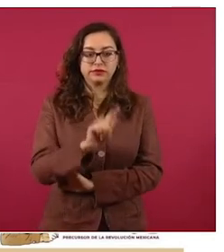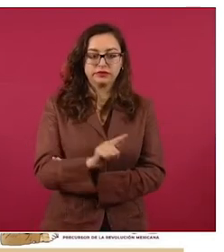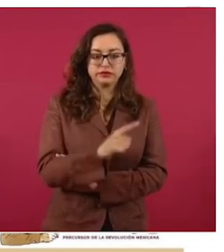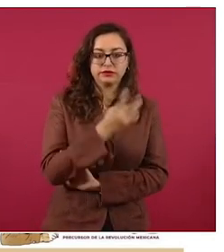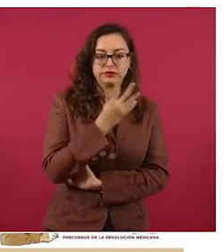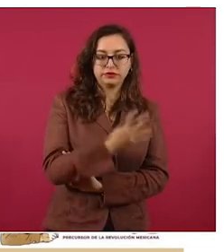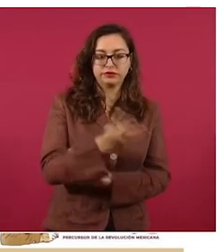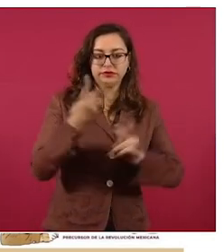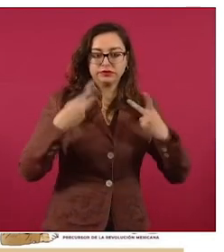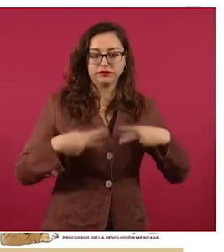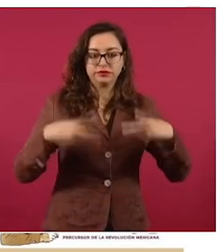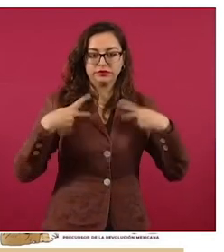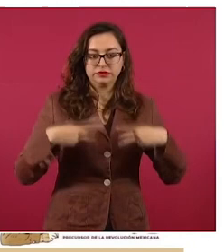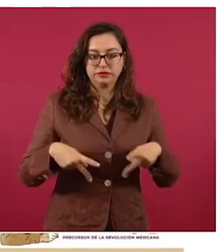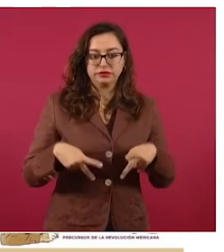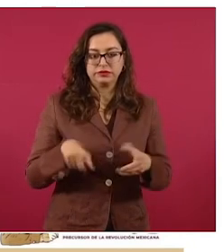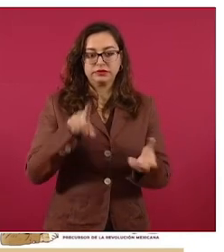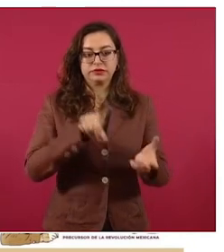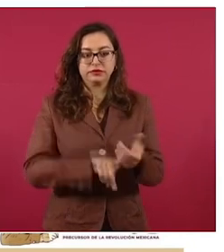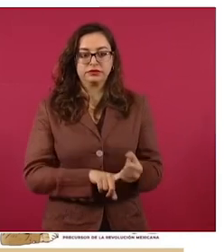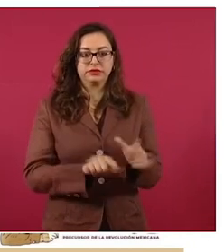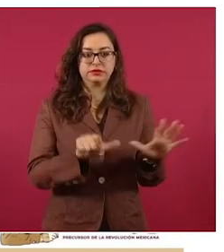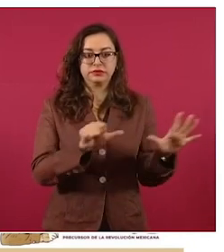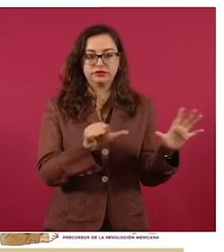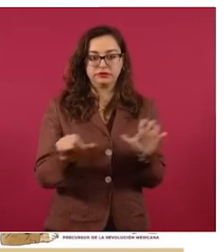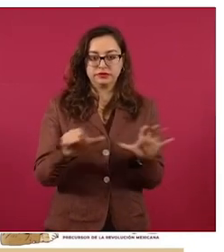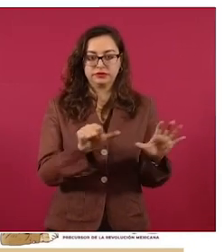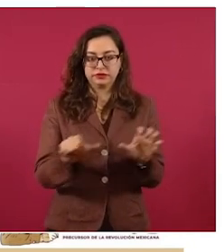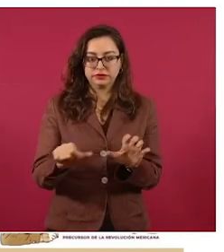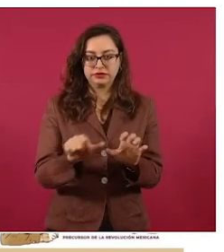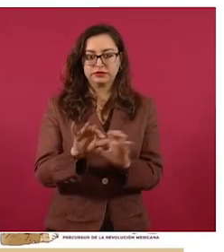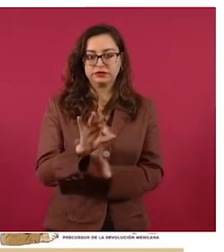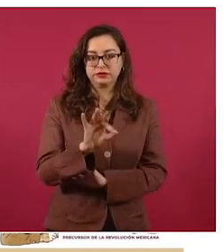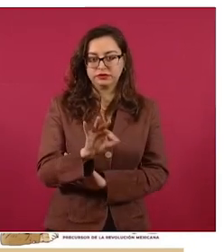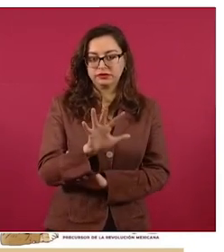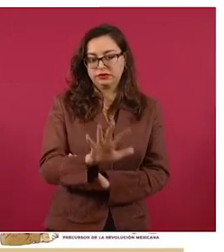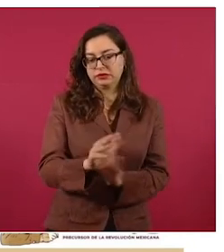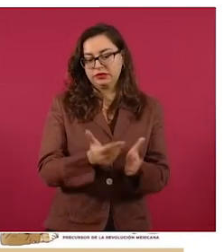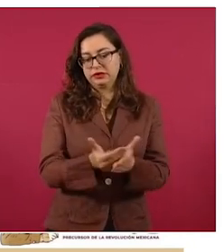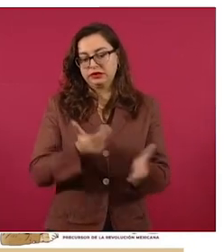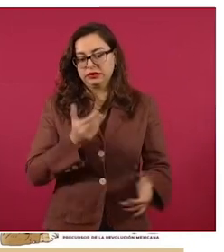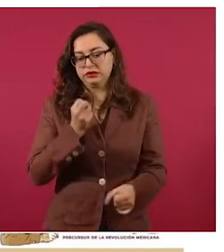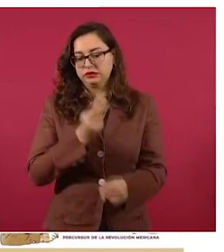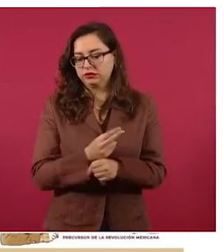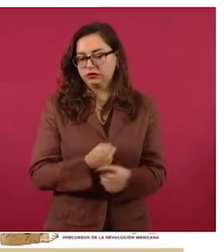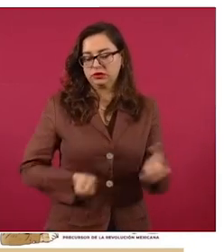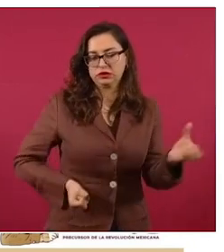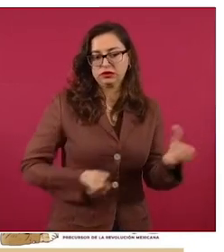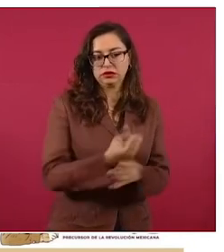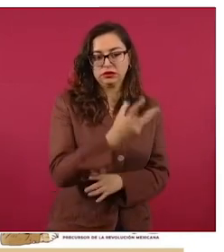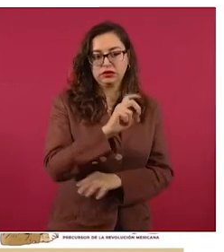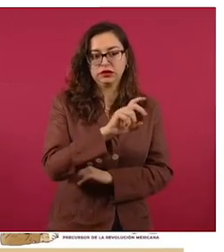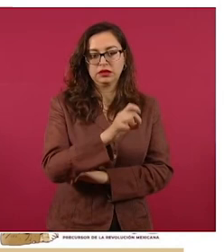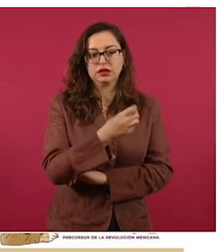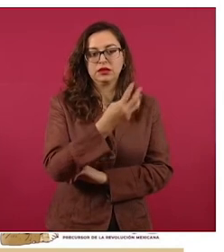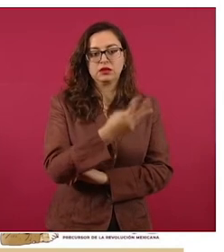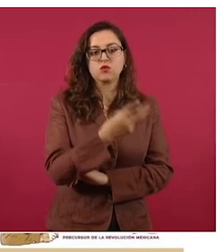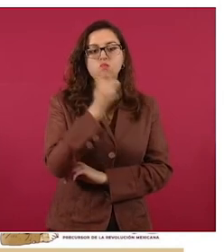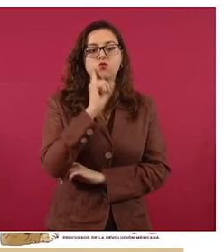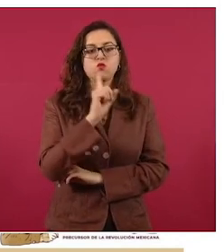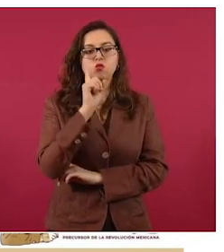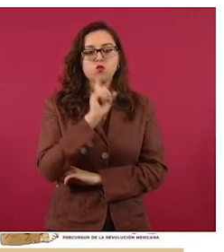645 fueron preliberaciones, se trata de 33 mujeres, 23 adultos